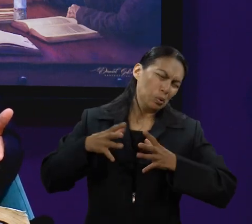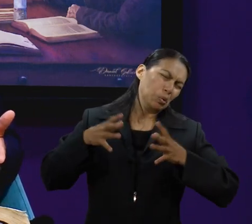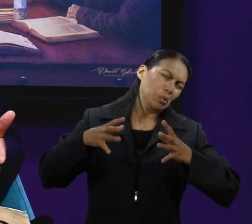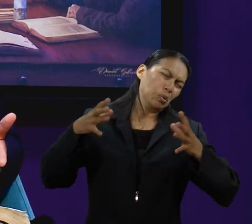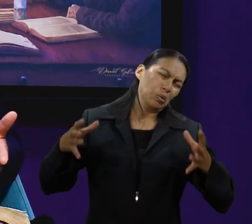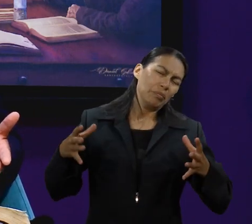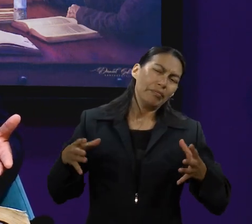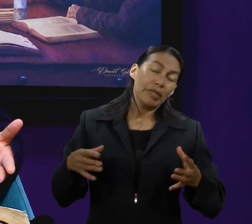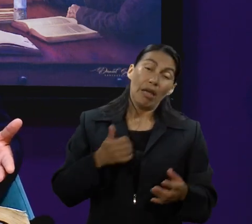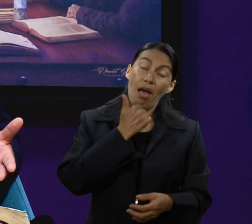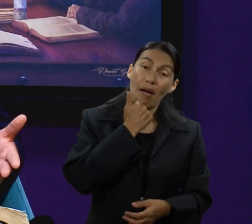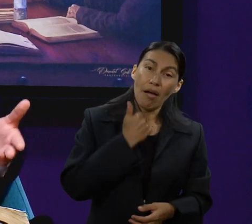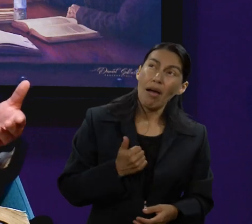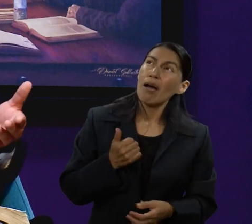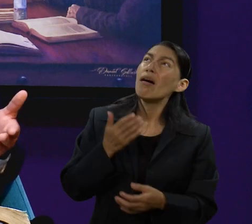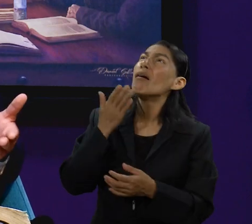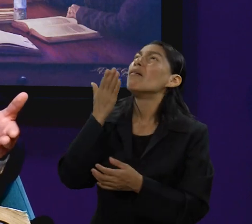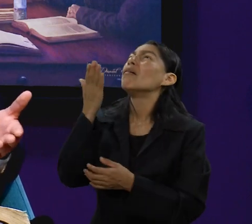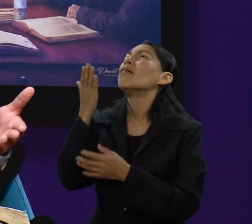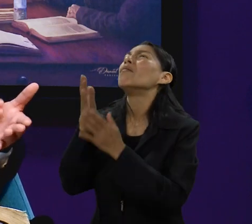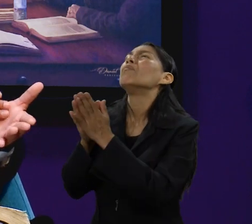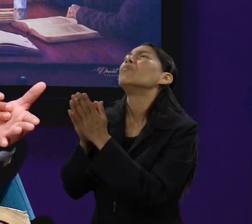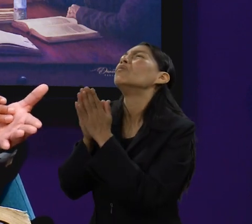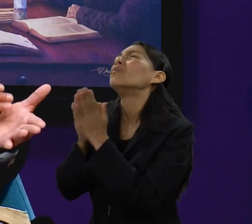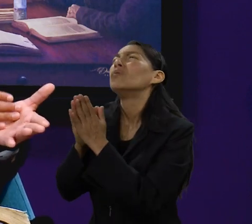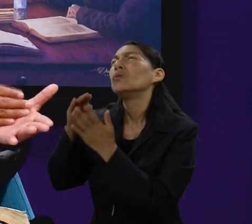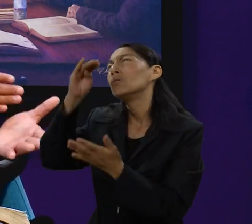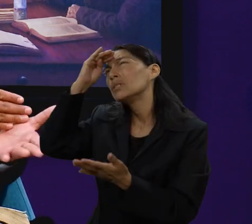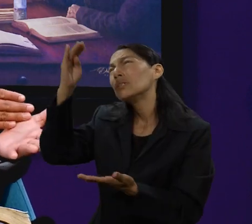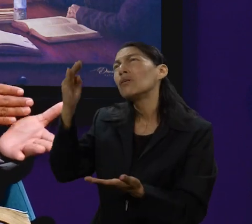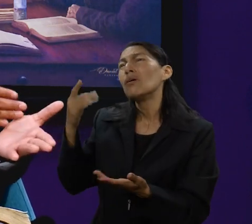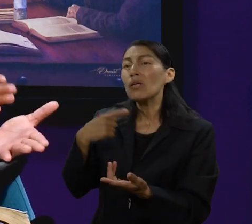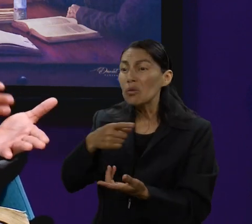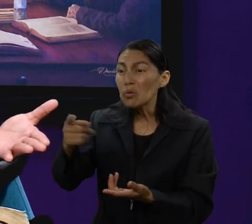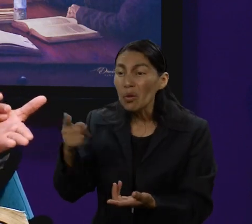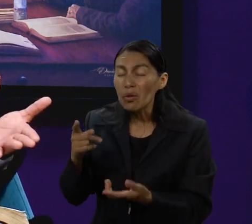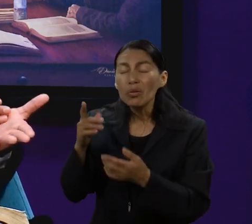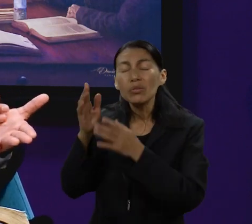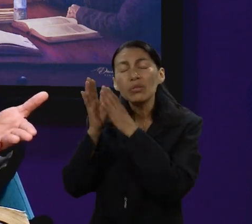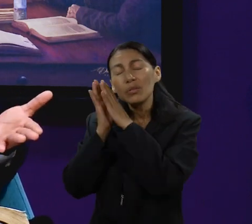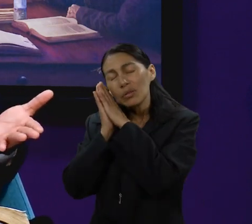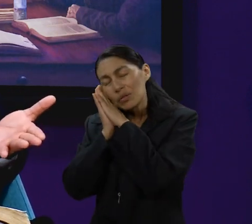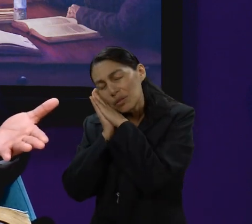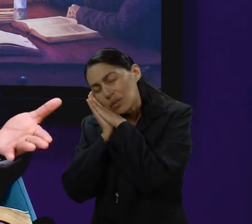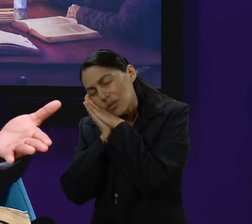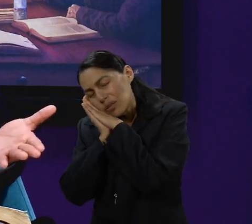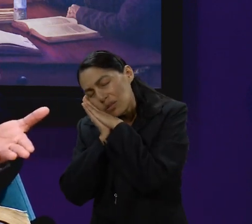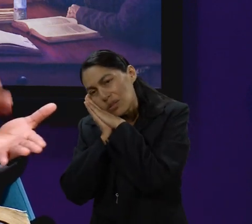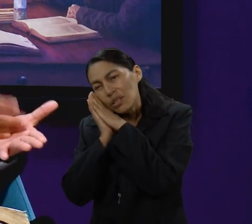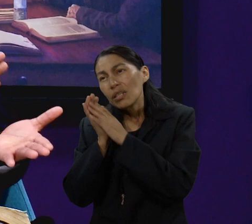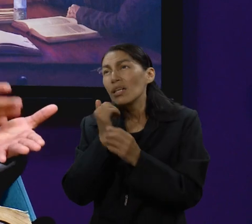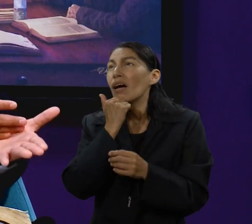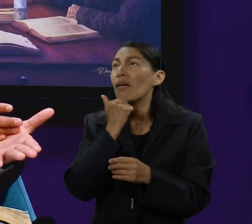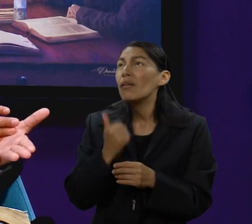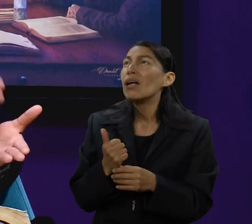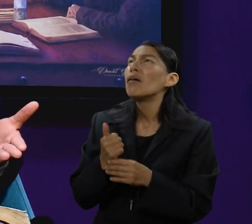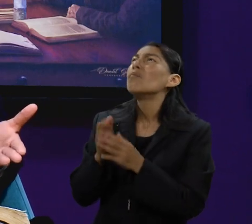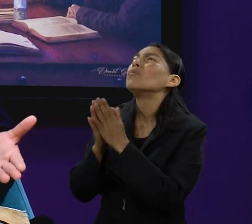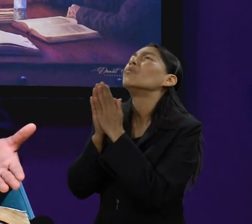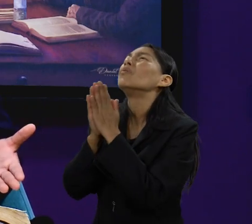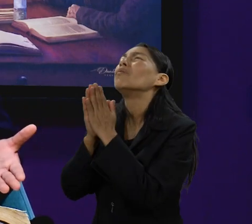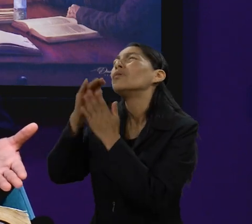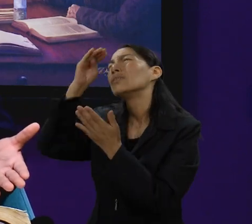la maldad pues estaba aumentando y la intersección de Abraham estaba a un lado con todo. Mientras ellos dormían, Abraham intercedía